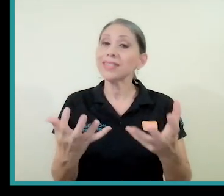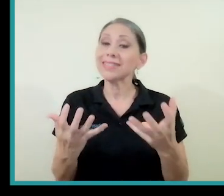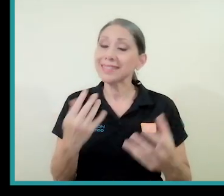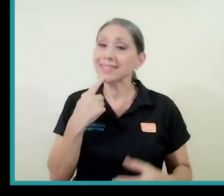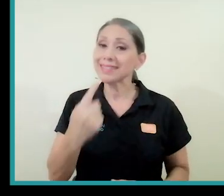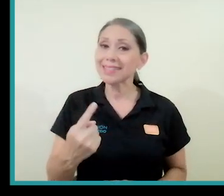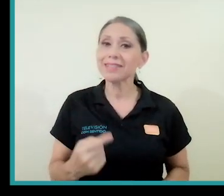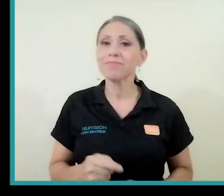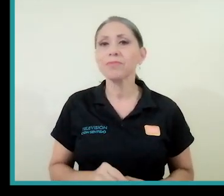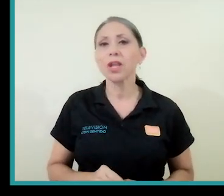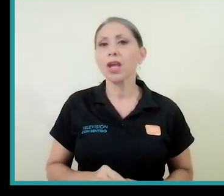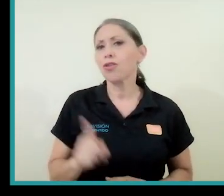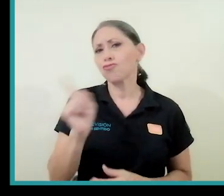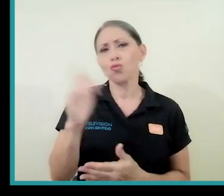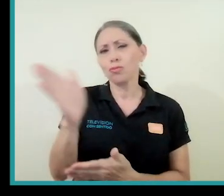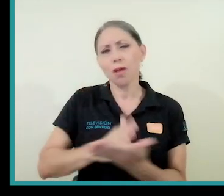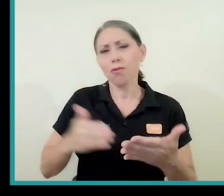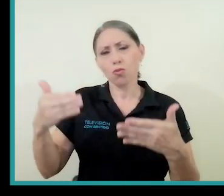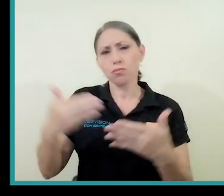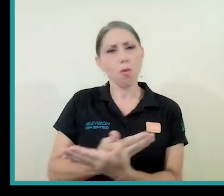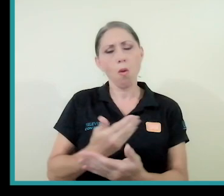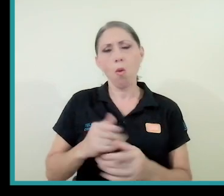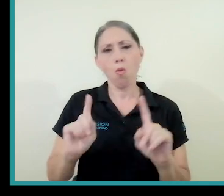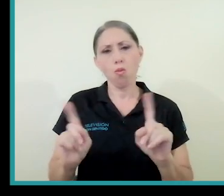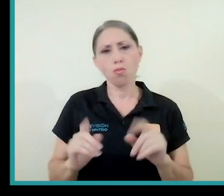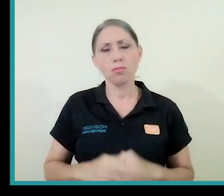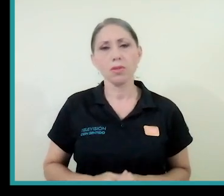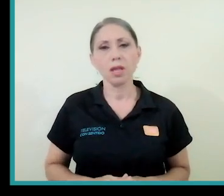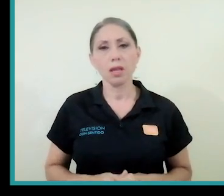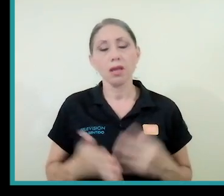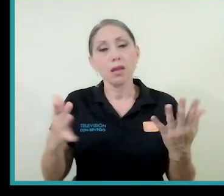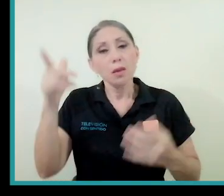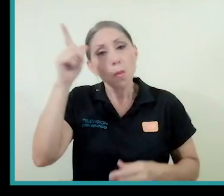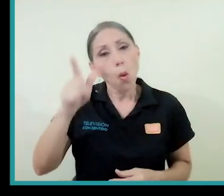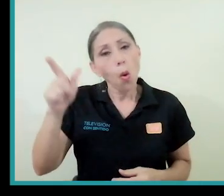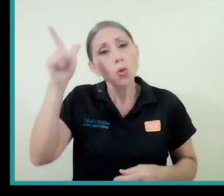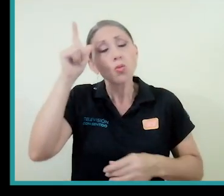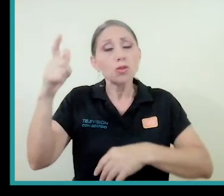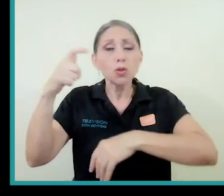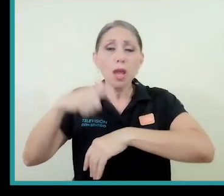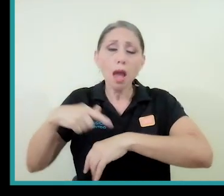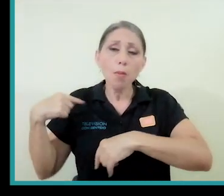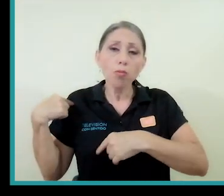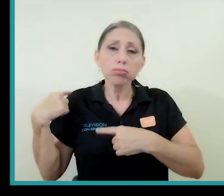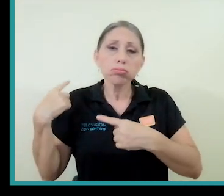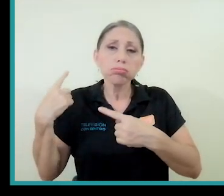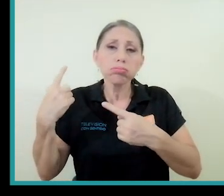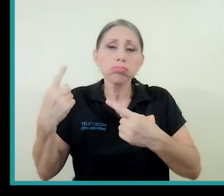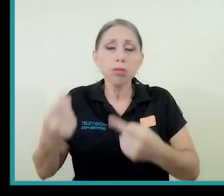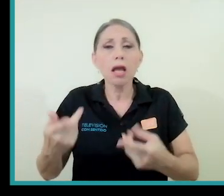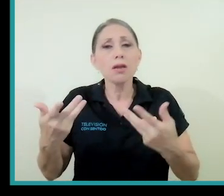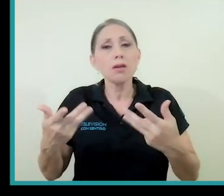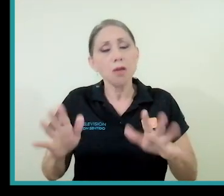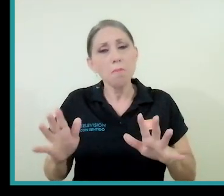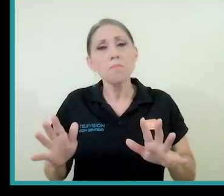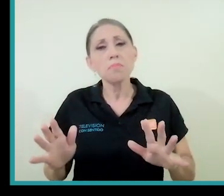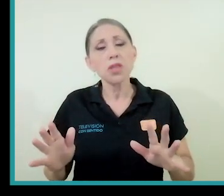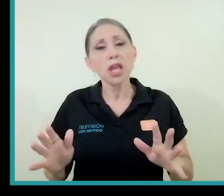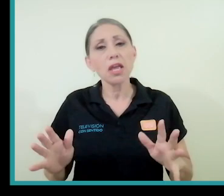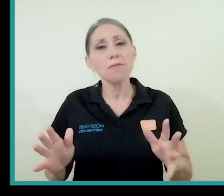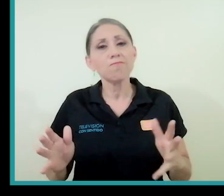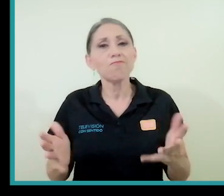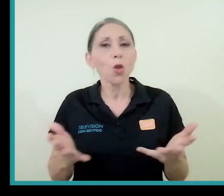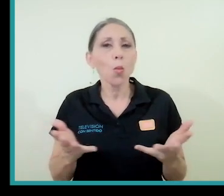quisiera decir, digamos, que no es una cosa novedosa y que, por supuesto, con el paso del tiempo, pues, esto se ha